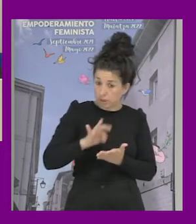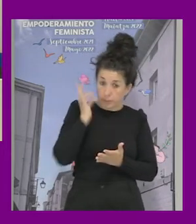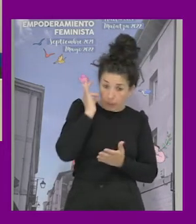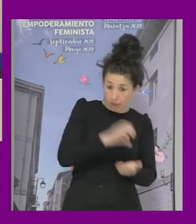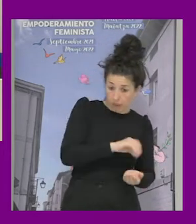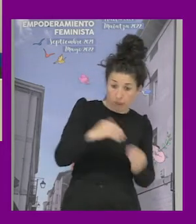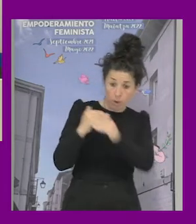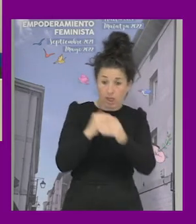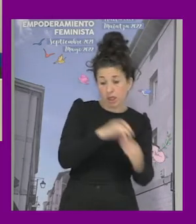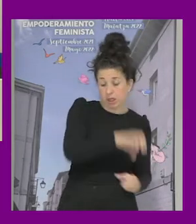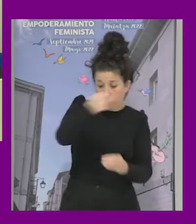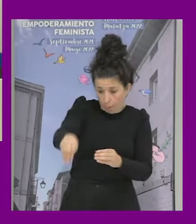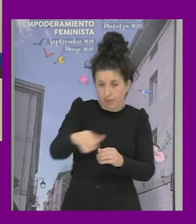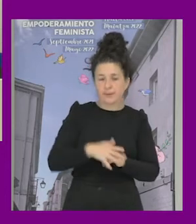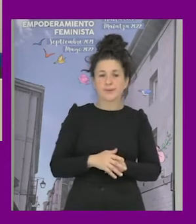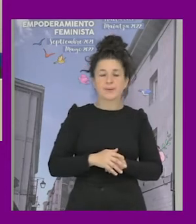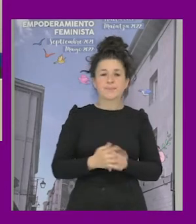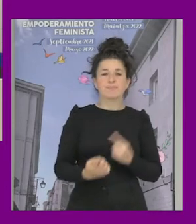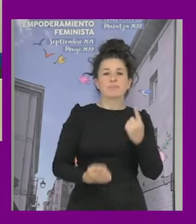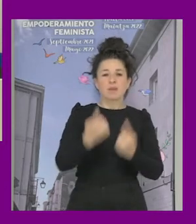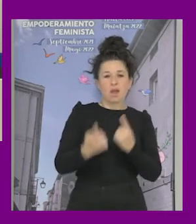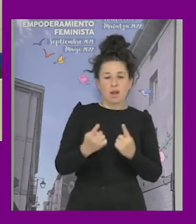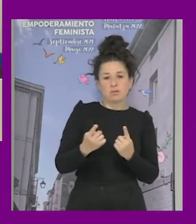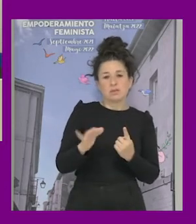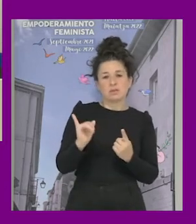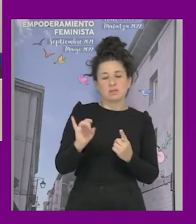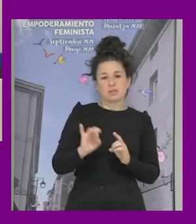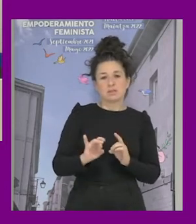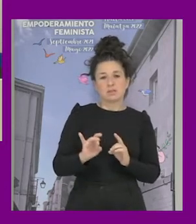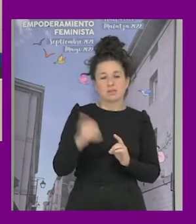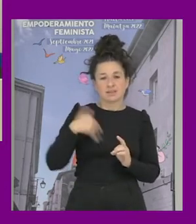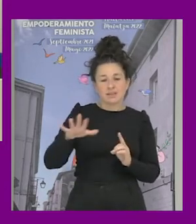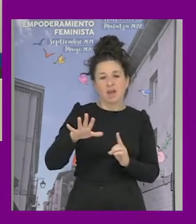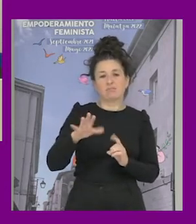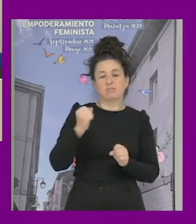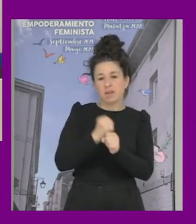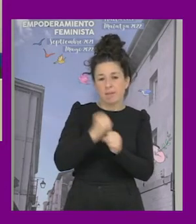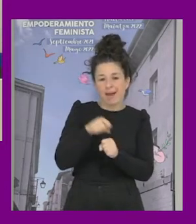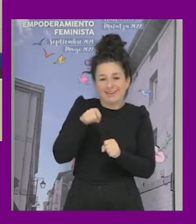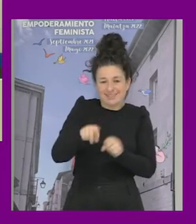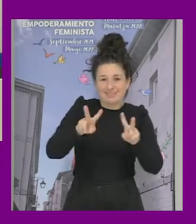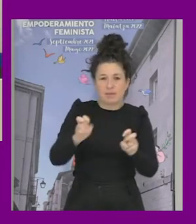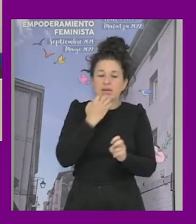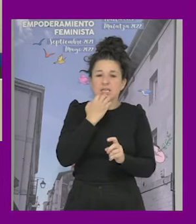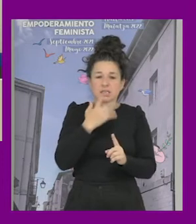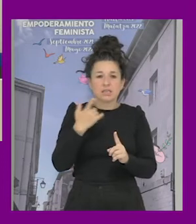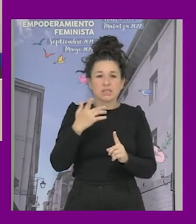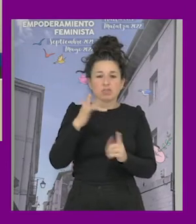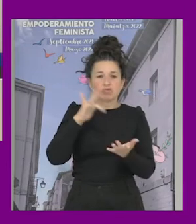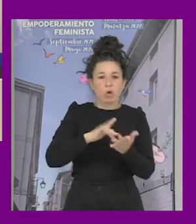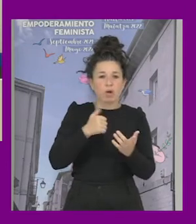algunas efectivamente que estaban trabajando de facto ese tema desde el paraguas de igualdad mujer hombre porque si había un caso de bullying homofóbico